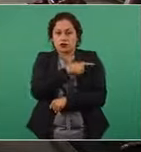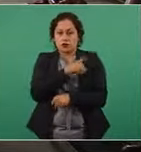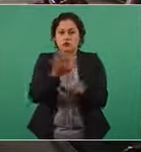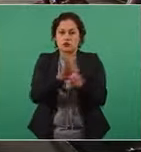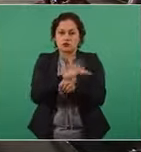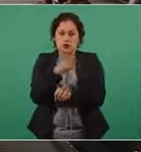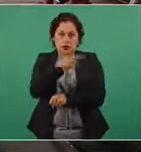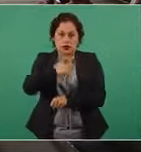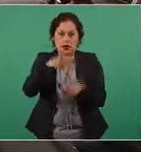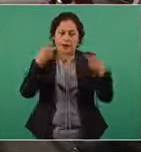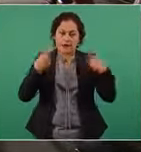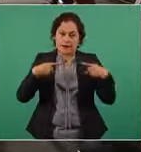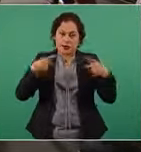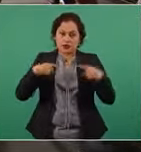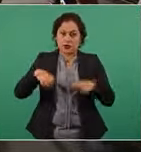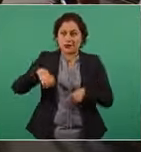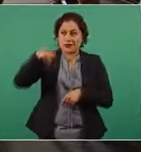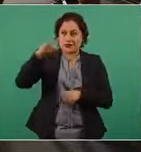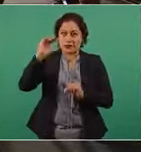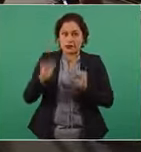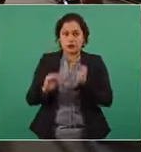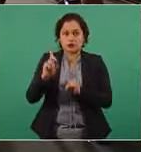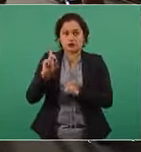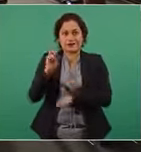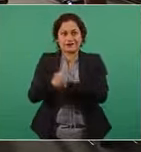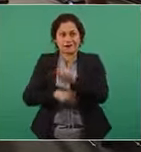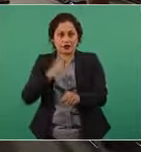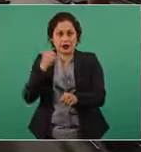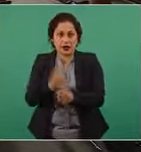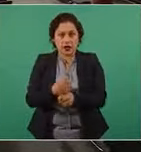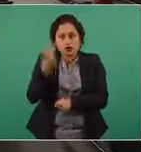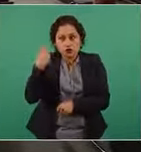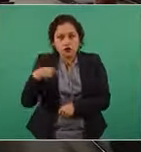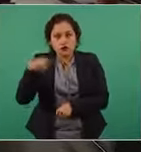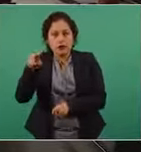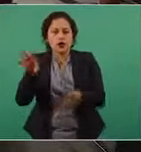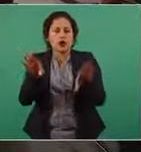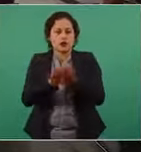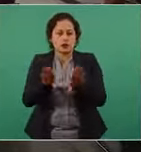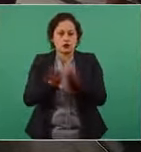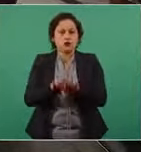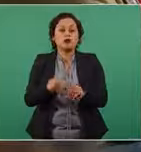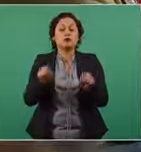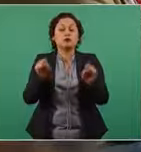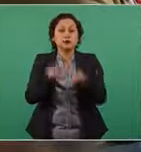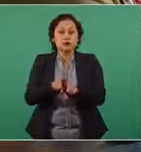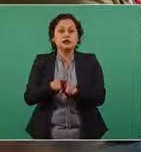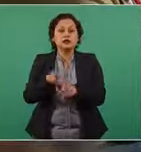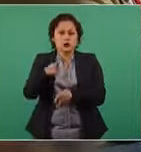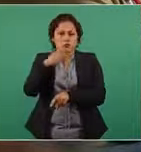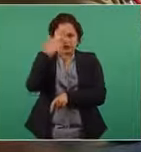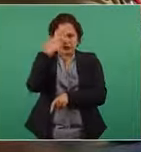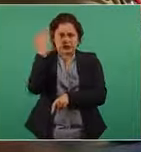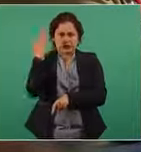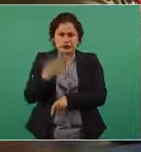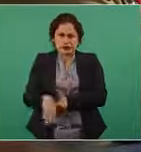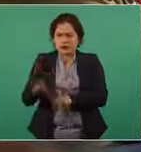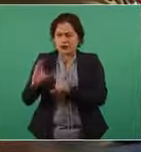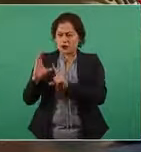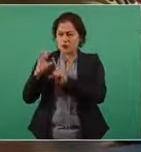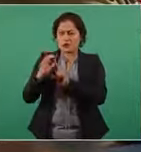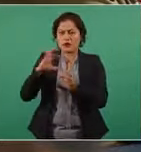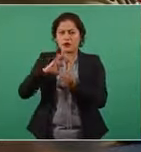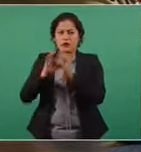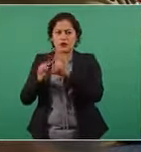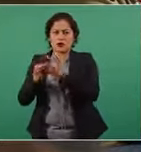años. Y por último, aunque el Comité Olímpico Mexicano rechazó usar el avión presidencial justamente para el